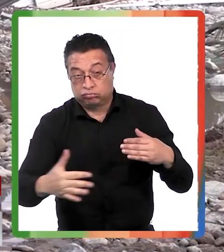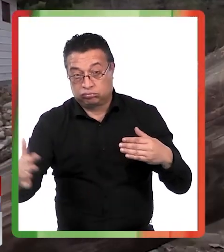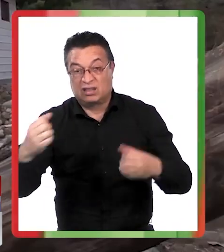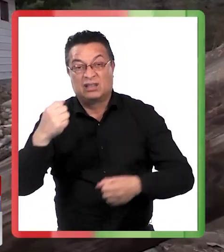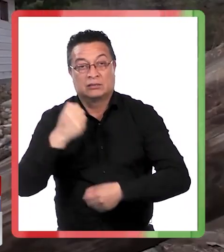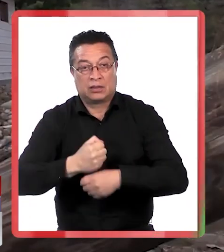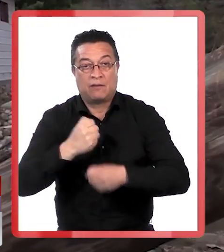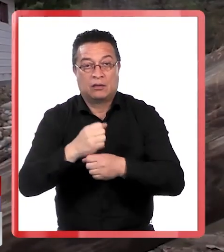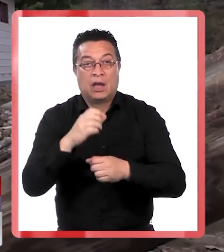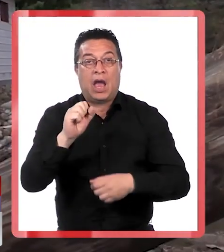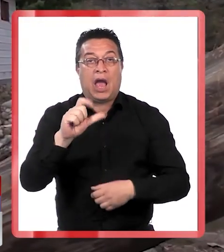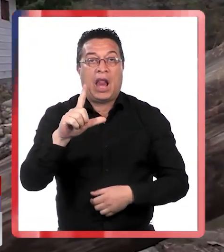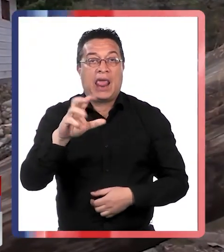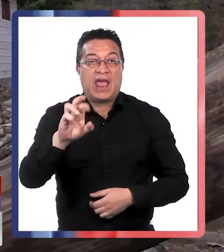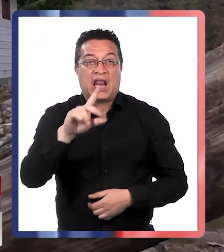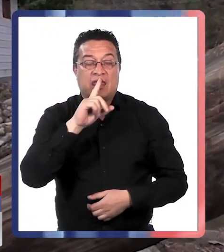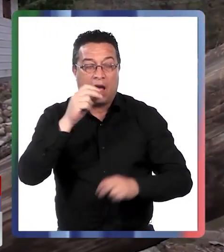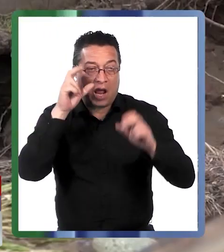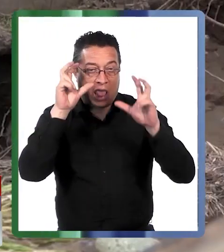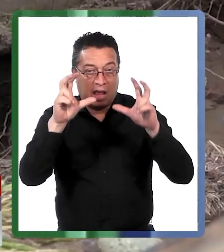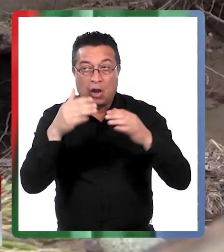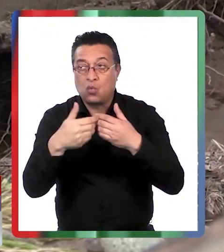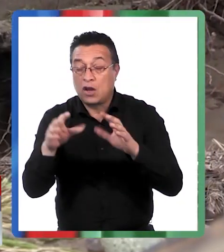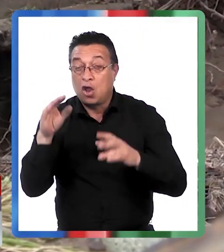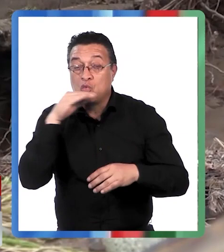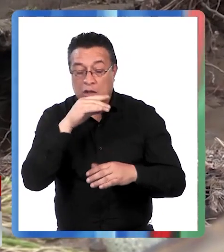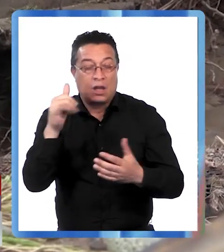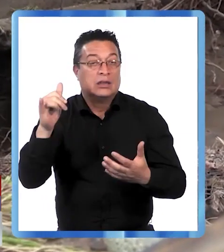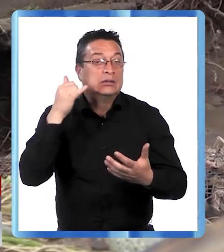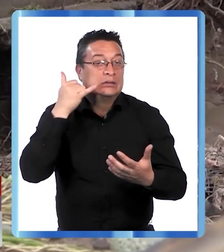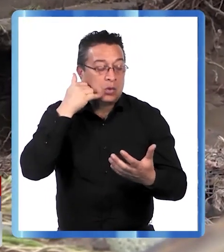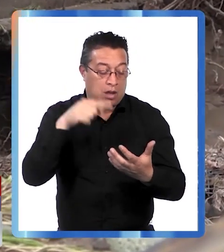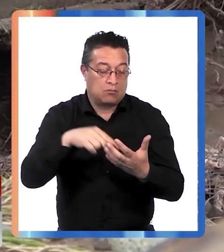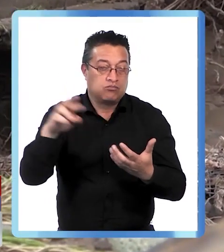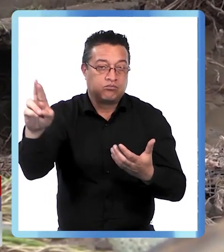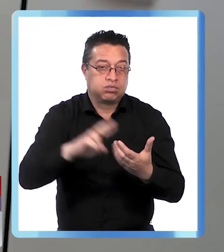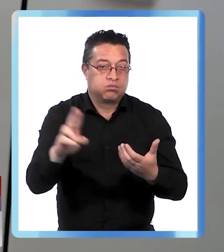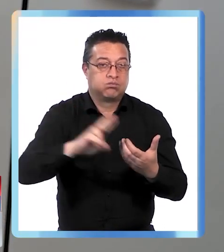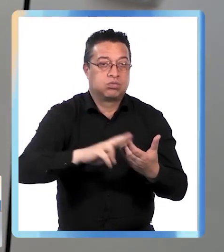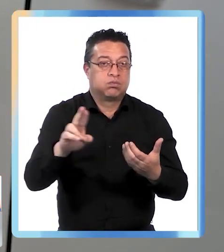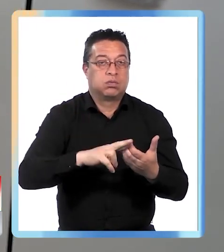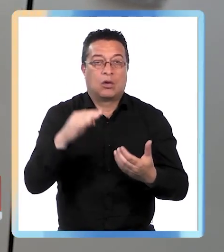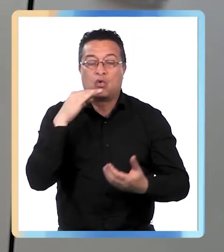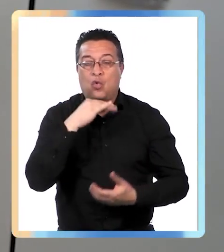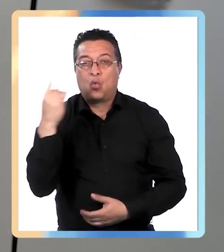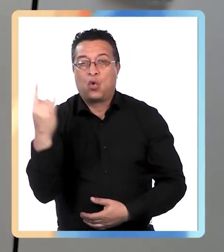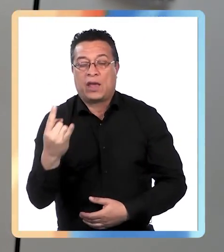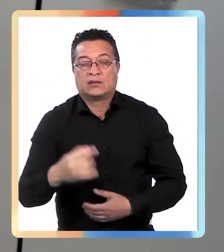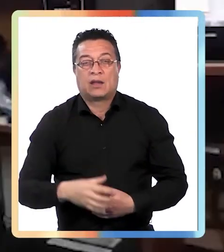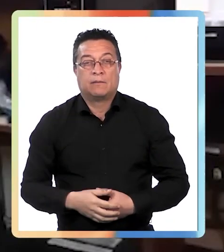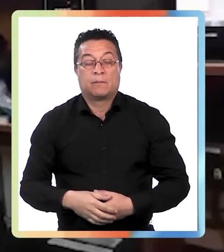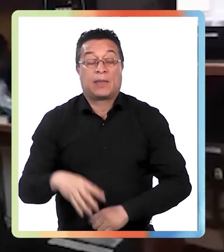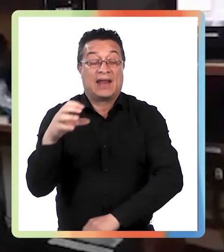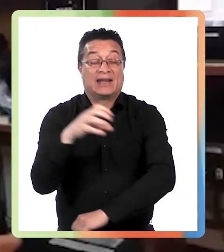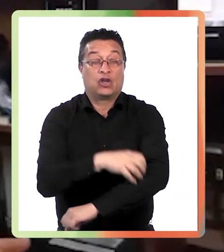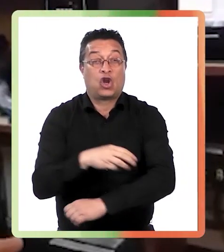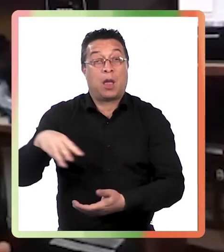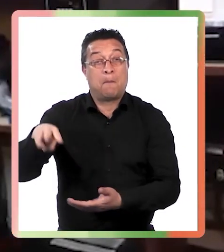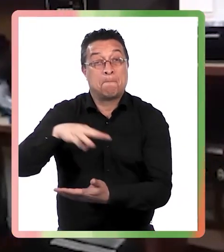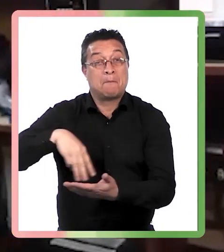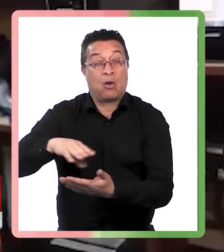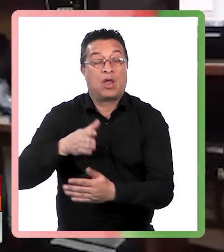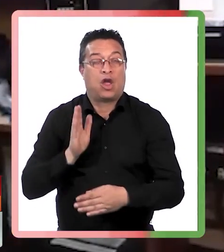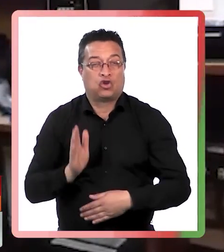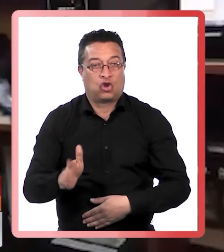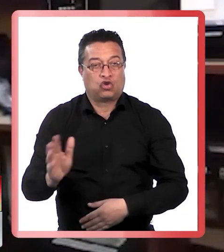trabajando en asegurar que las alertas ante cualquier emergencia lleguen a los celulares de las personas donde ocurre la emergencia La región del